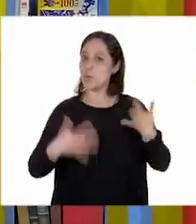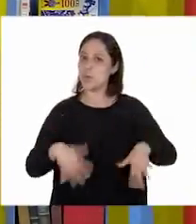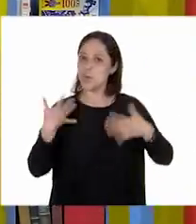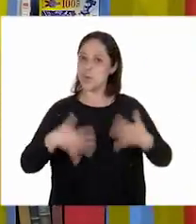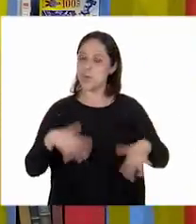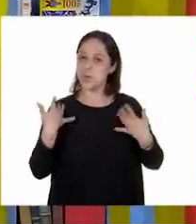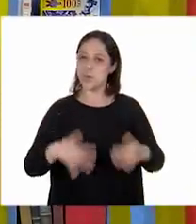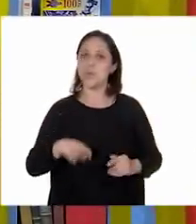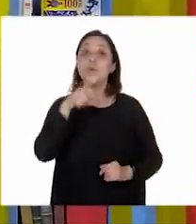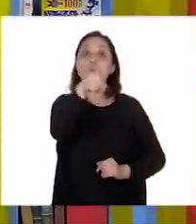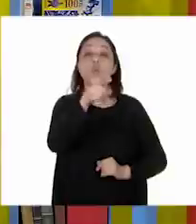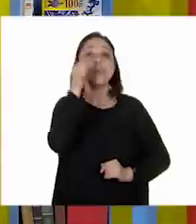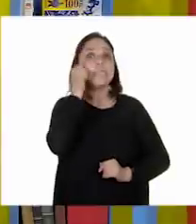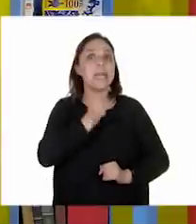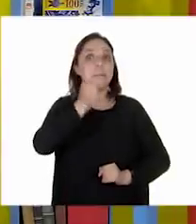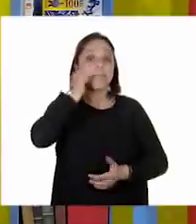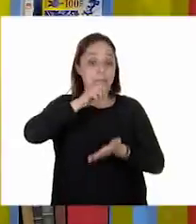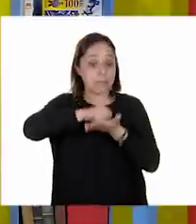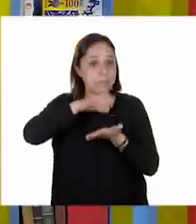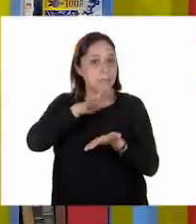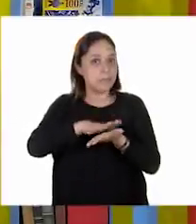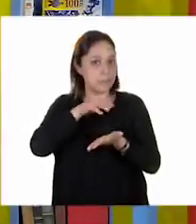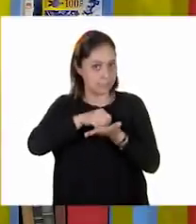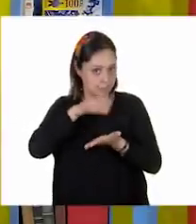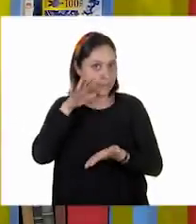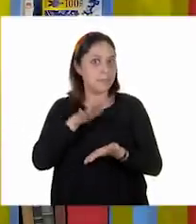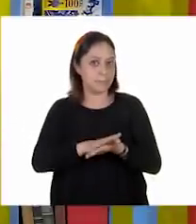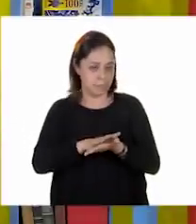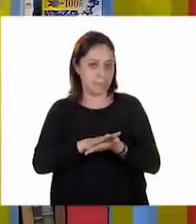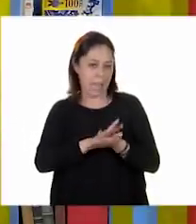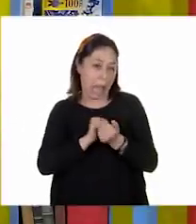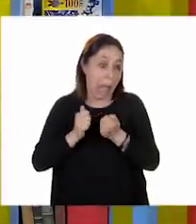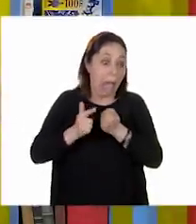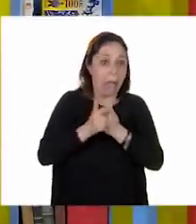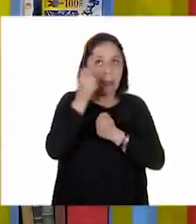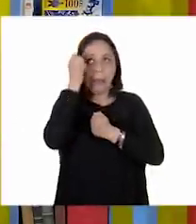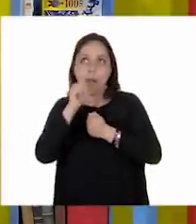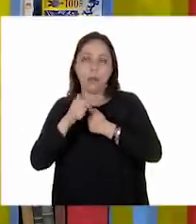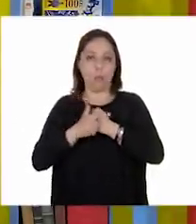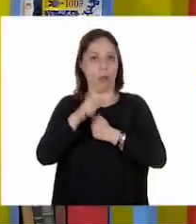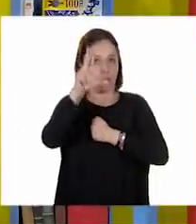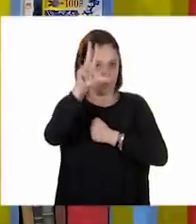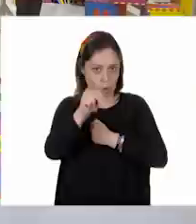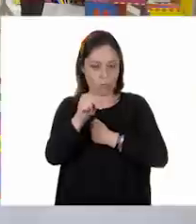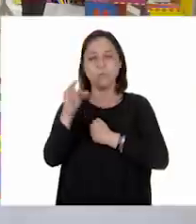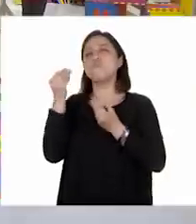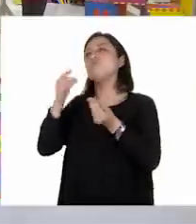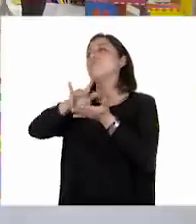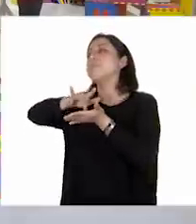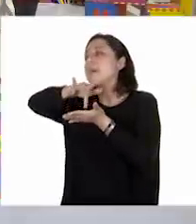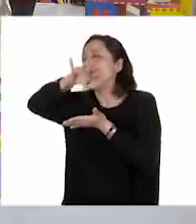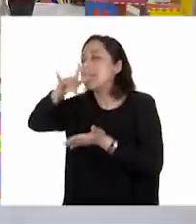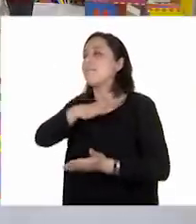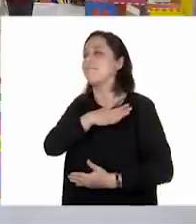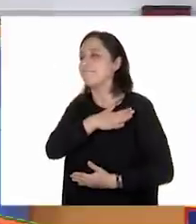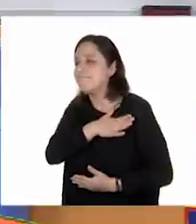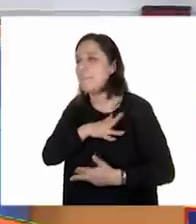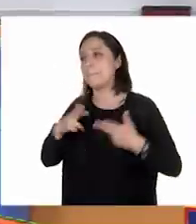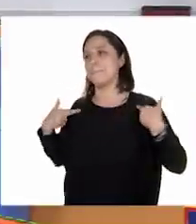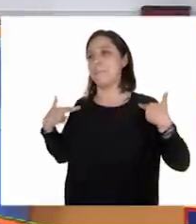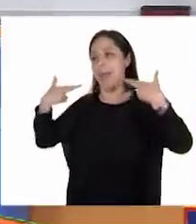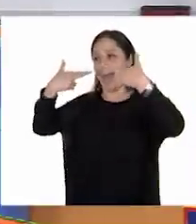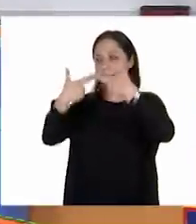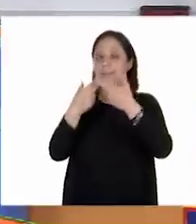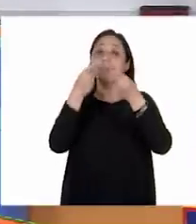Recuerden siempre hacer sus anotaciones para que no se les pase ningún punto. Maestra Inme, te agradecemos con el corazón. Muchísimas